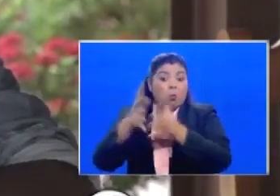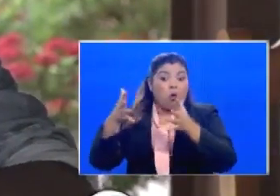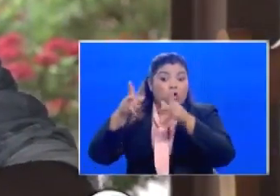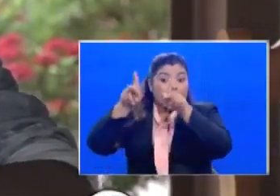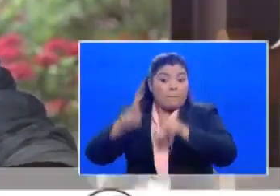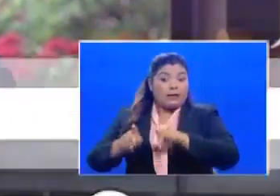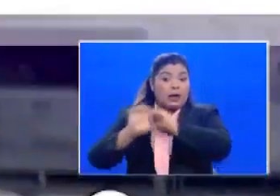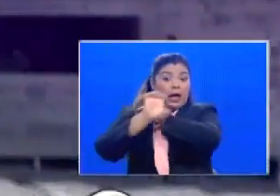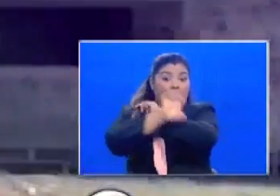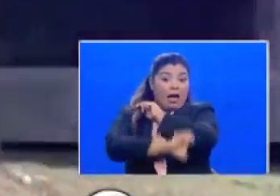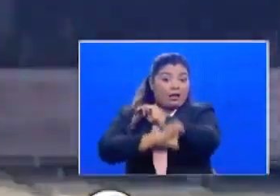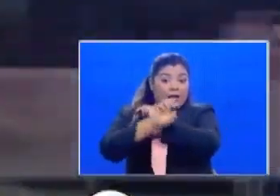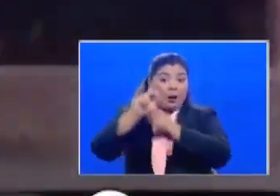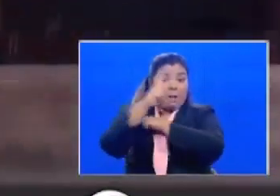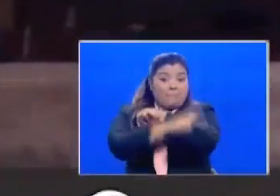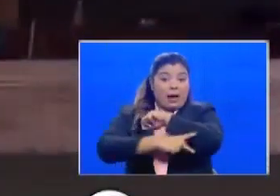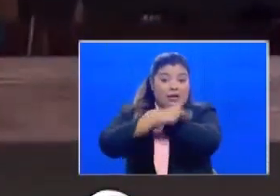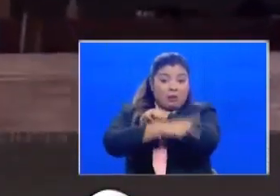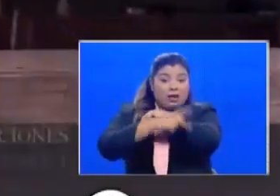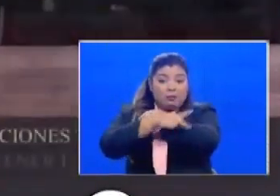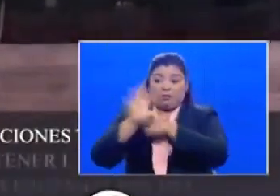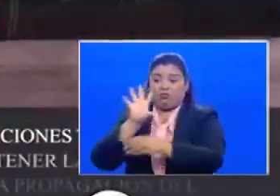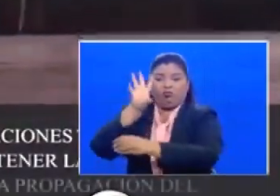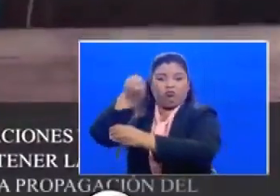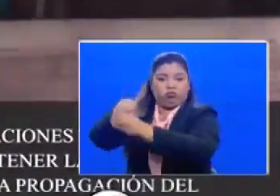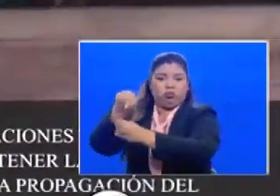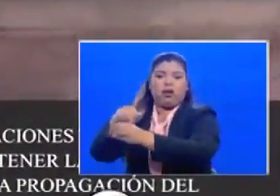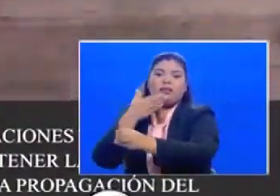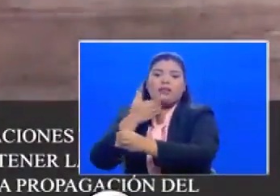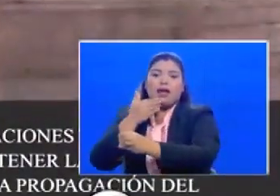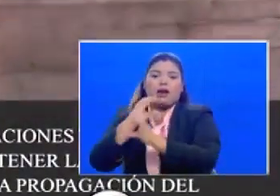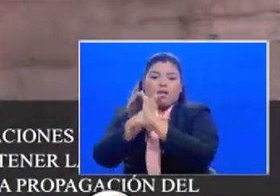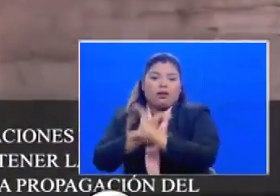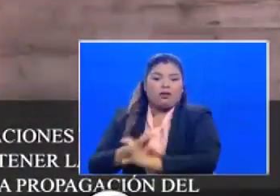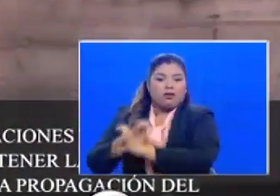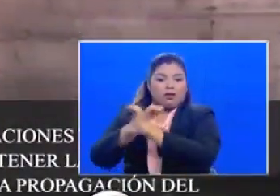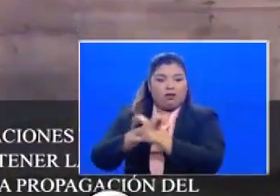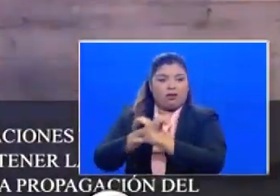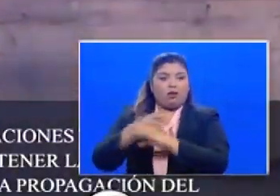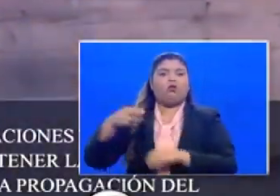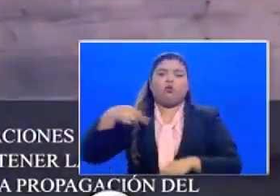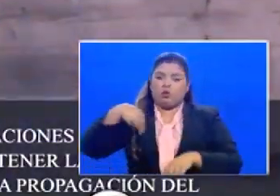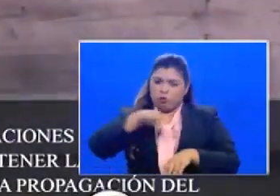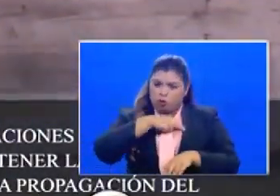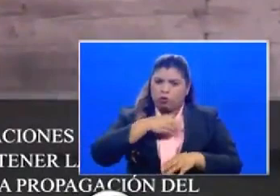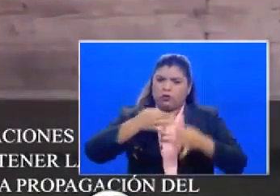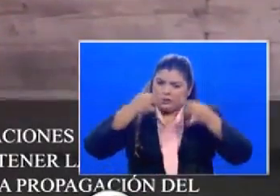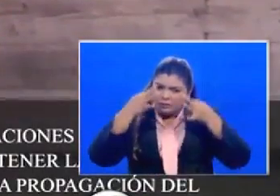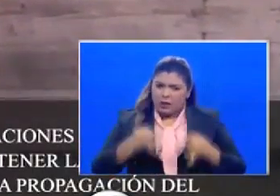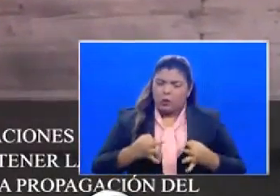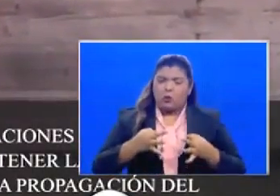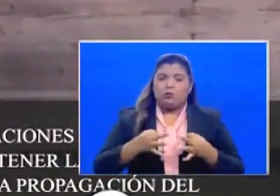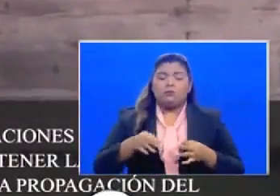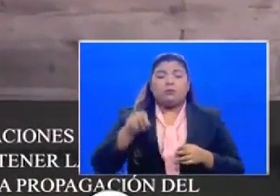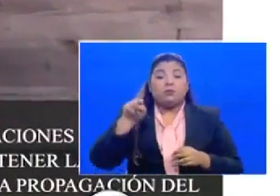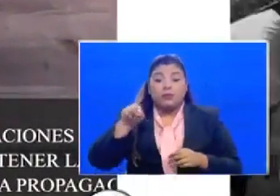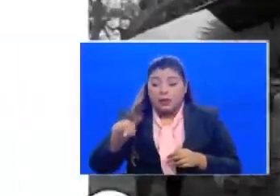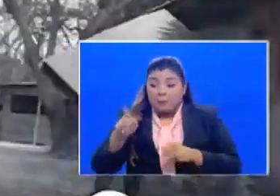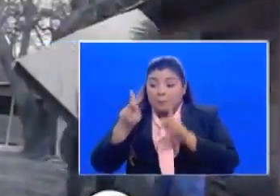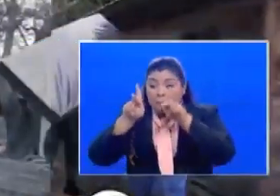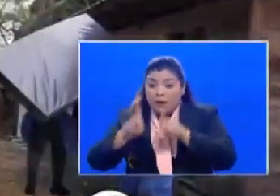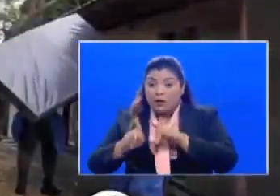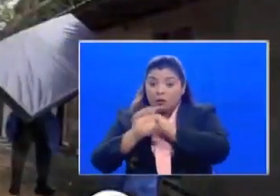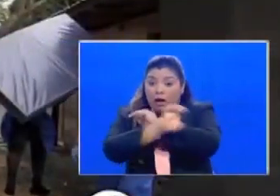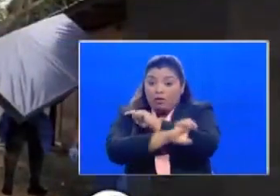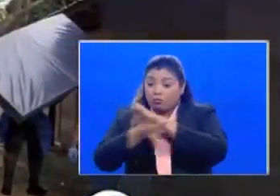responsabilidad que tenemos con los panameños al asegurarnos de que los migrantes irregulares no impliquen un riesgo para